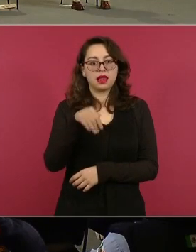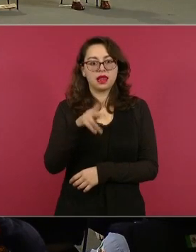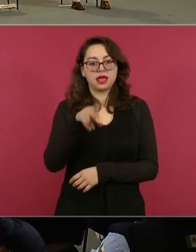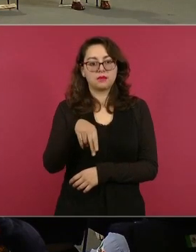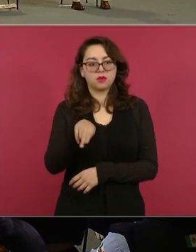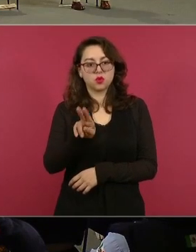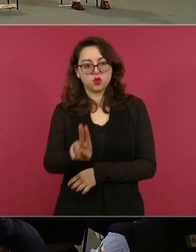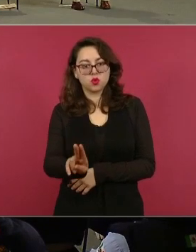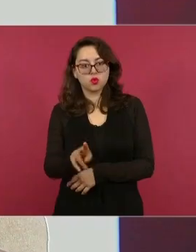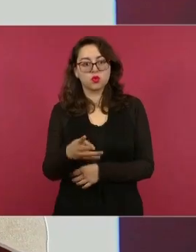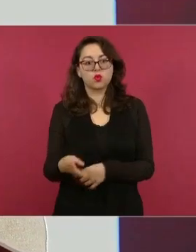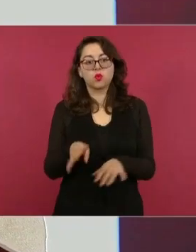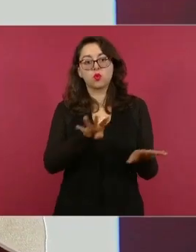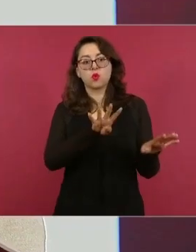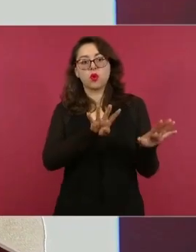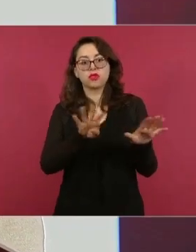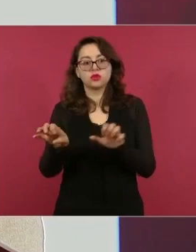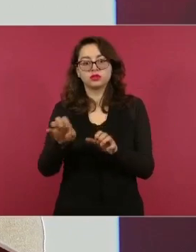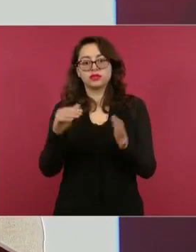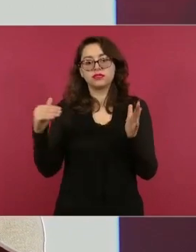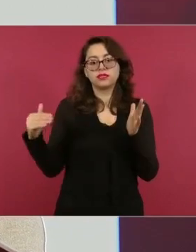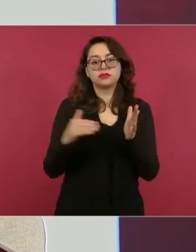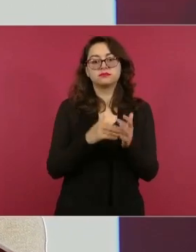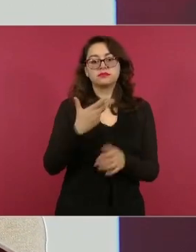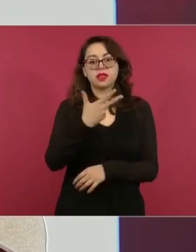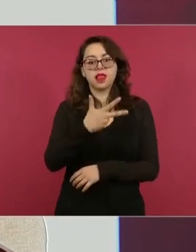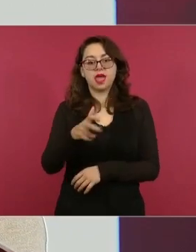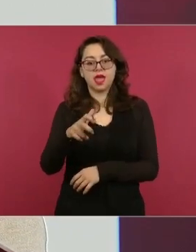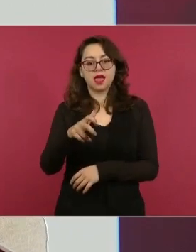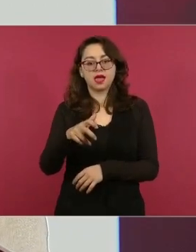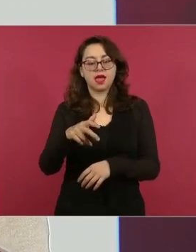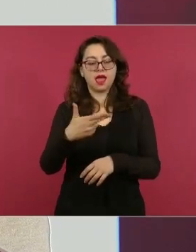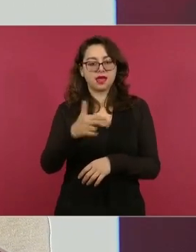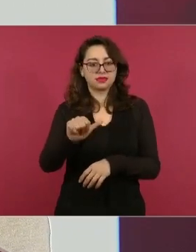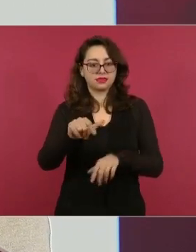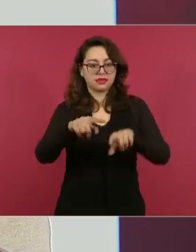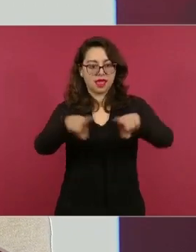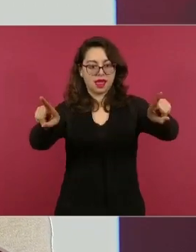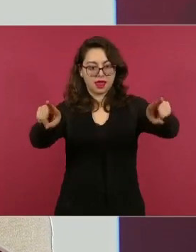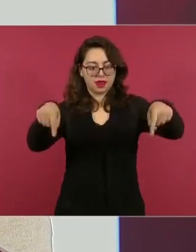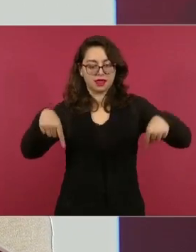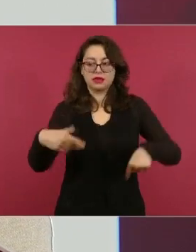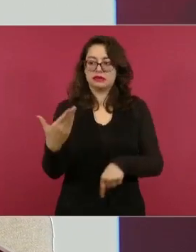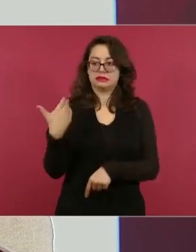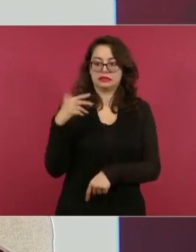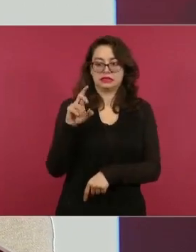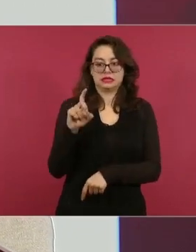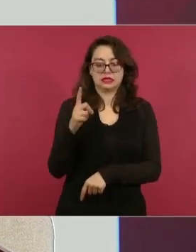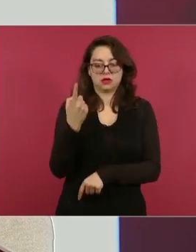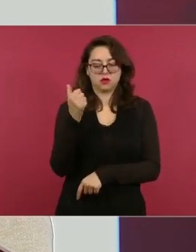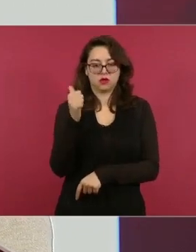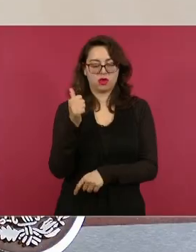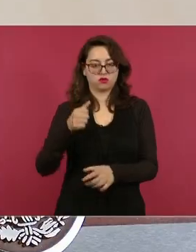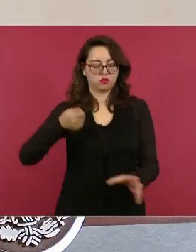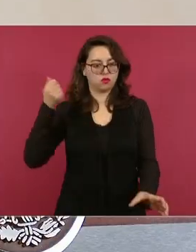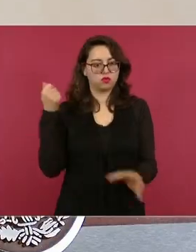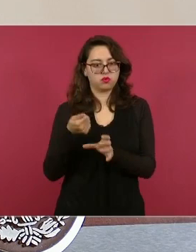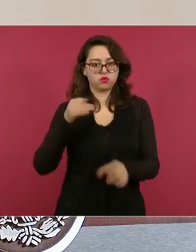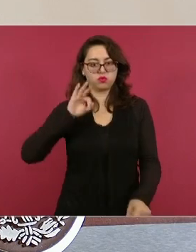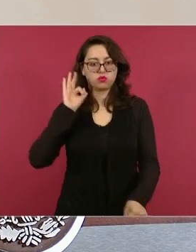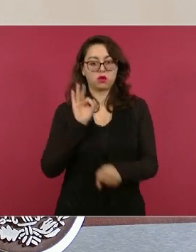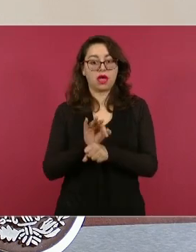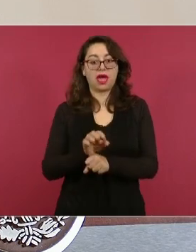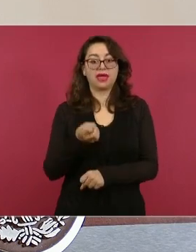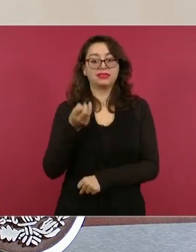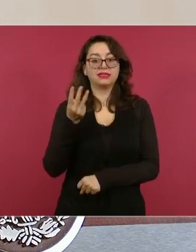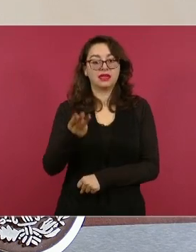441 hectáreas, decretadas también el 31 de agosto, que abarca 20 núcleos agrarios en tres